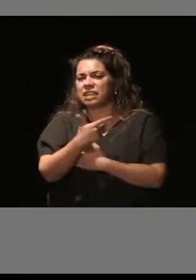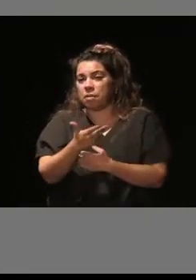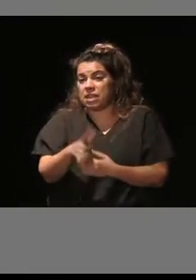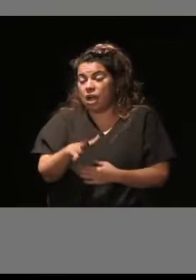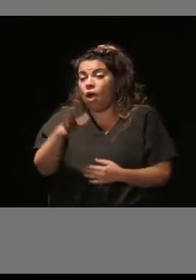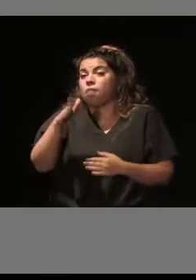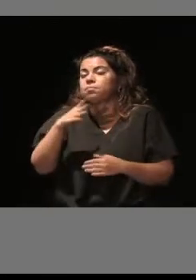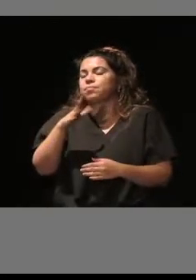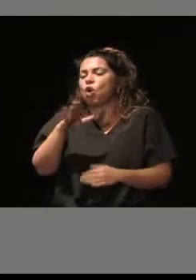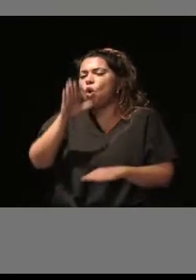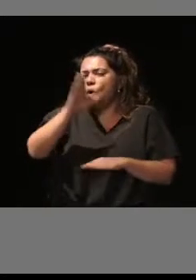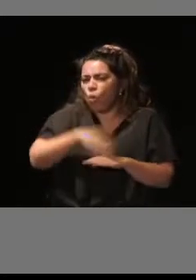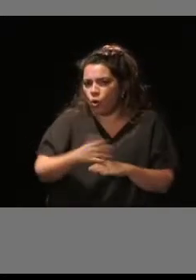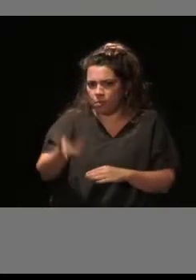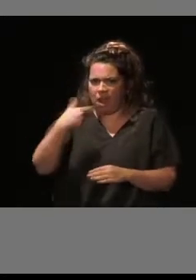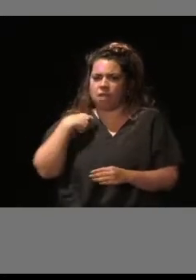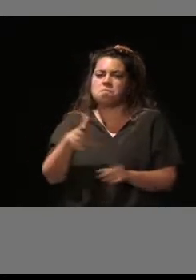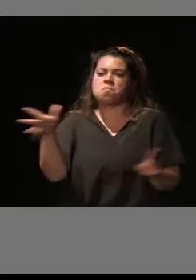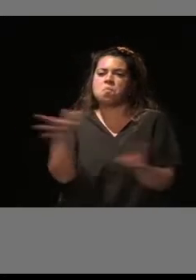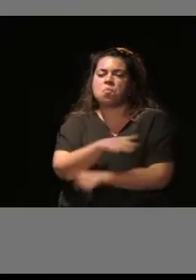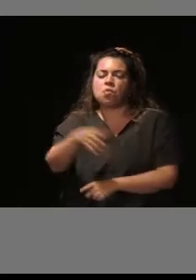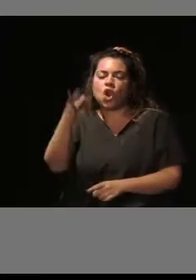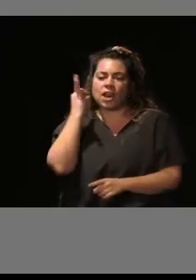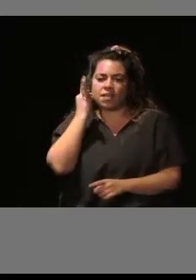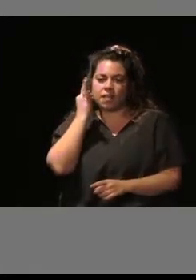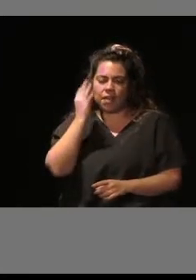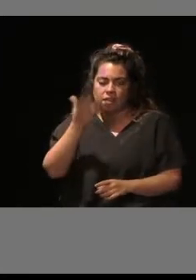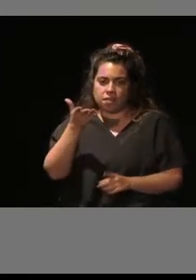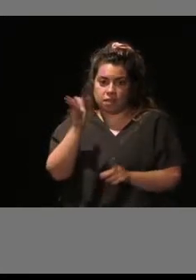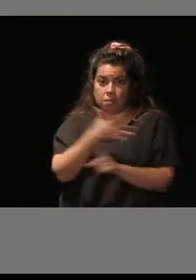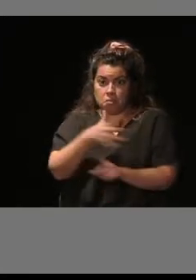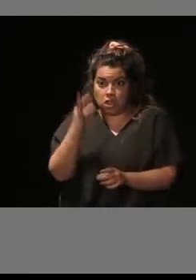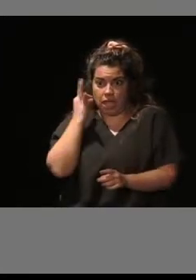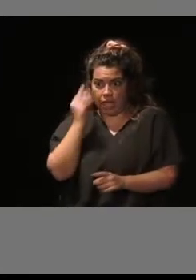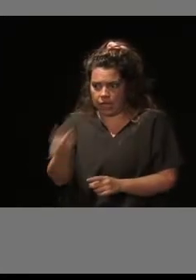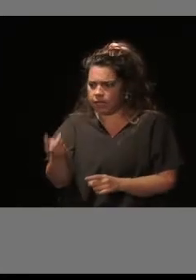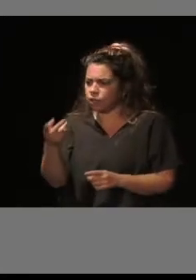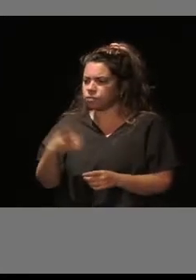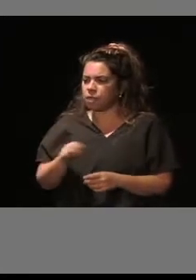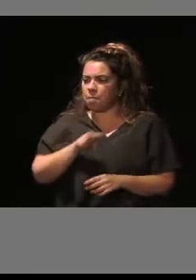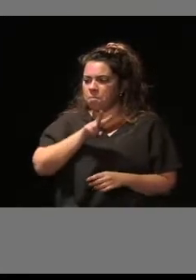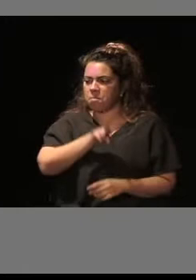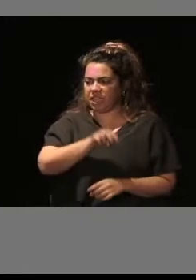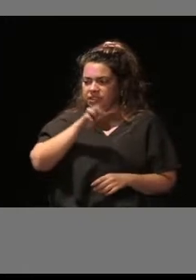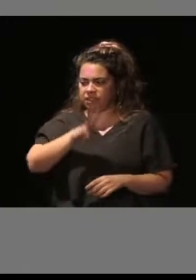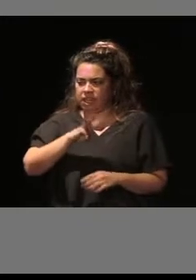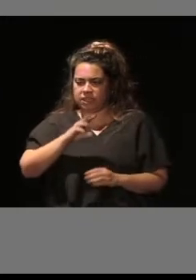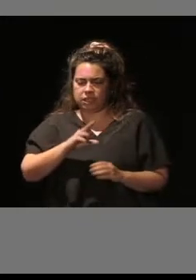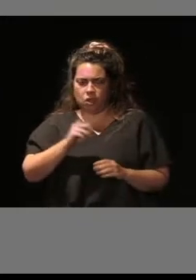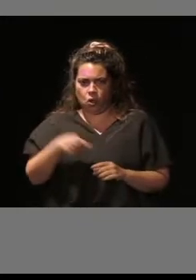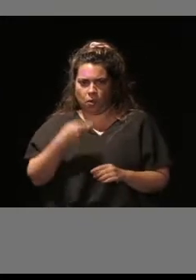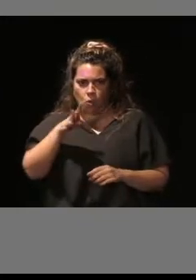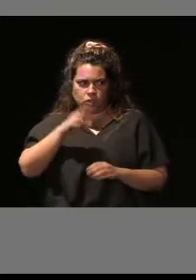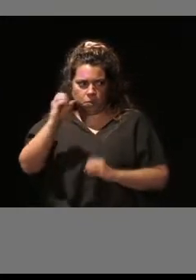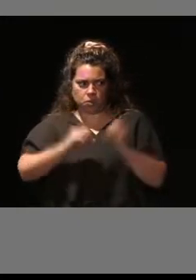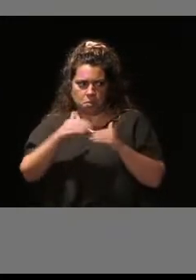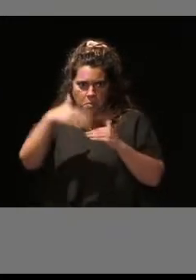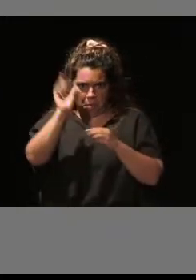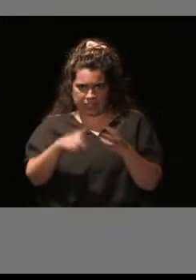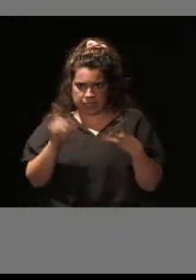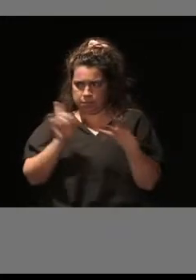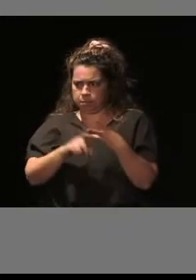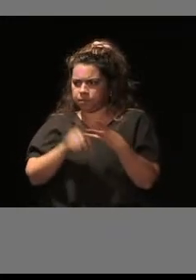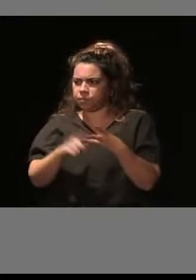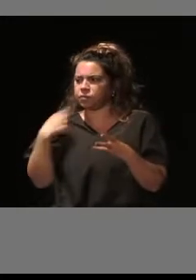de género, más de un 23%. Y mujeres con discapacidad con secuelas psicológicas como consecuencia de la violencia de género, más de un